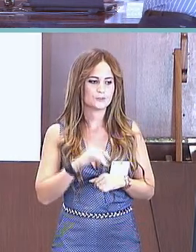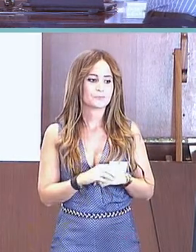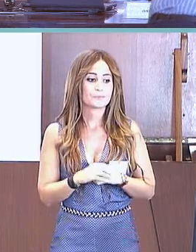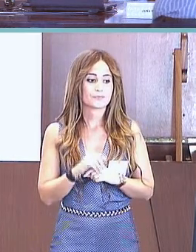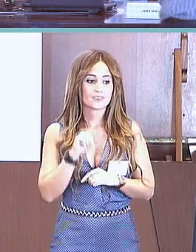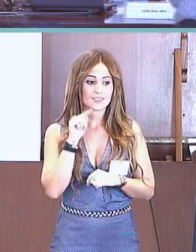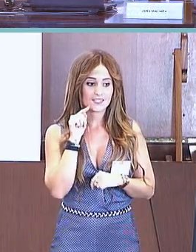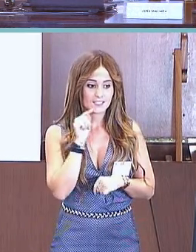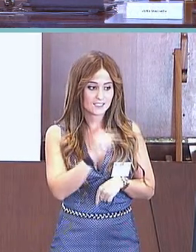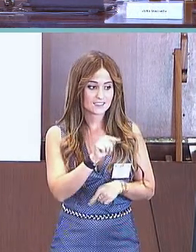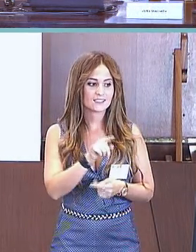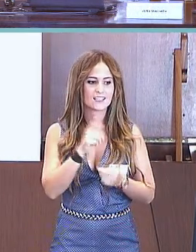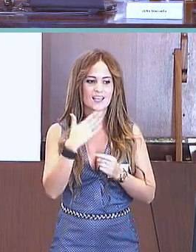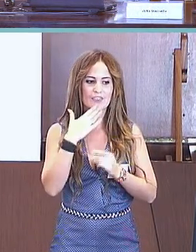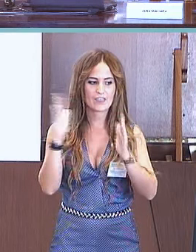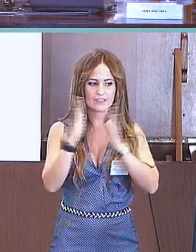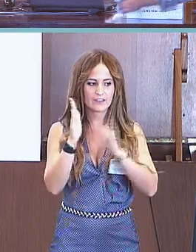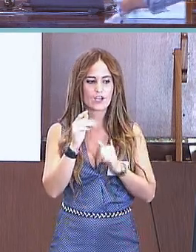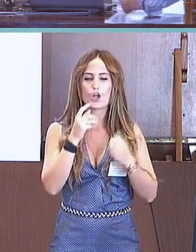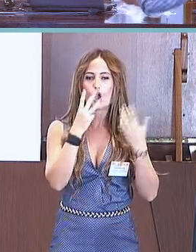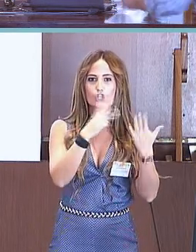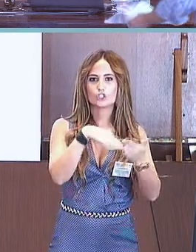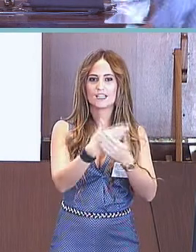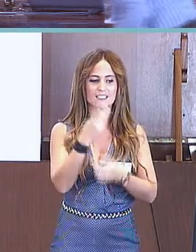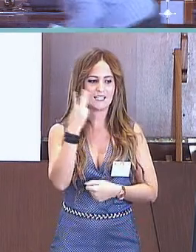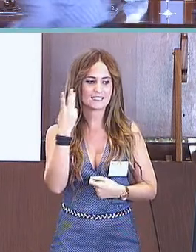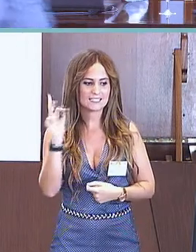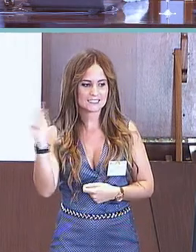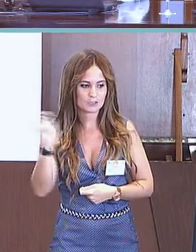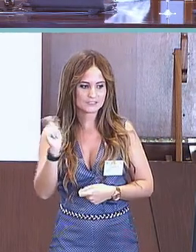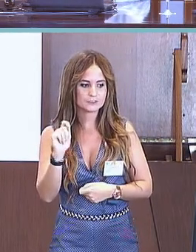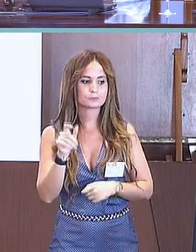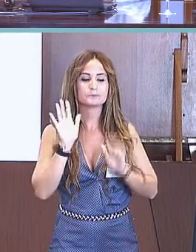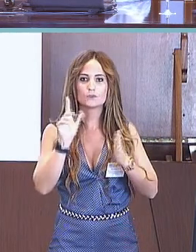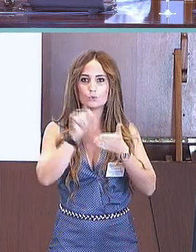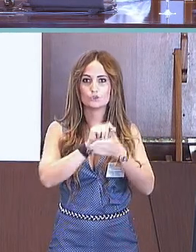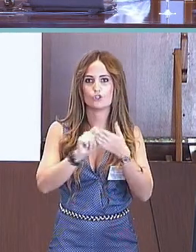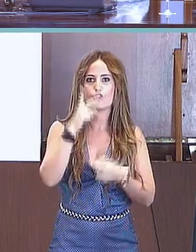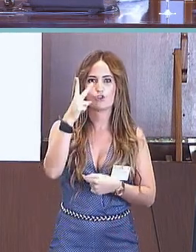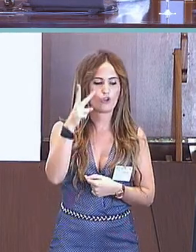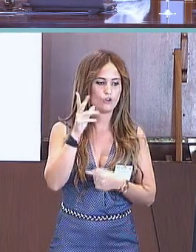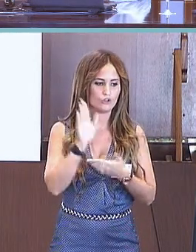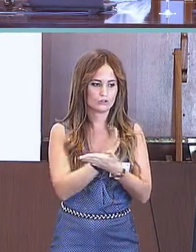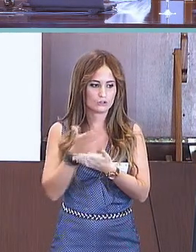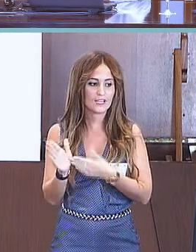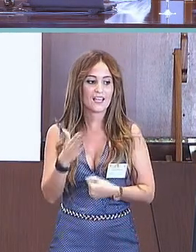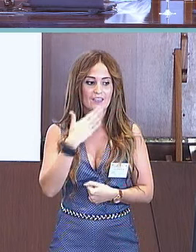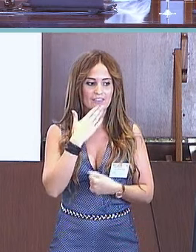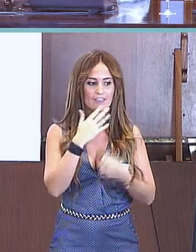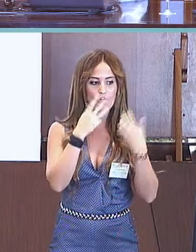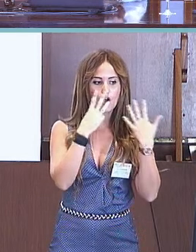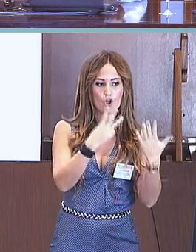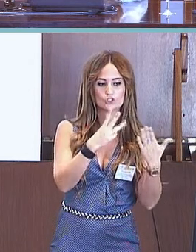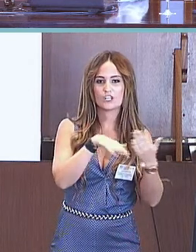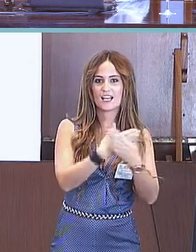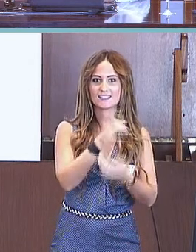MacArthur Base, que es un inventario que fue desarrollado en los Estados Unidos y que ha demostrado